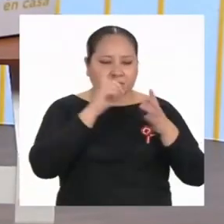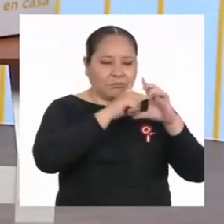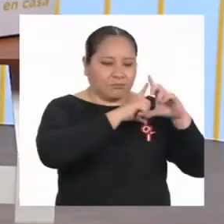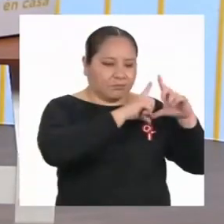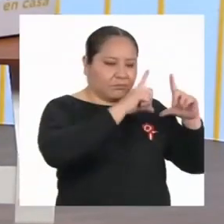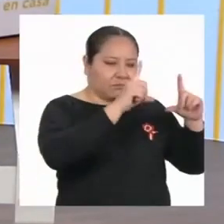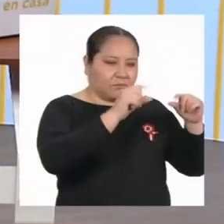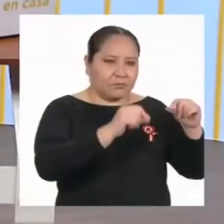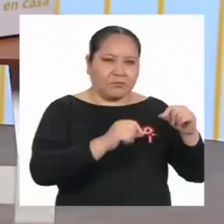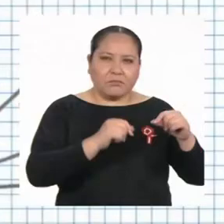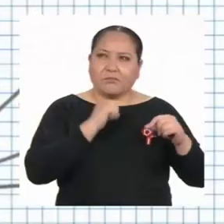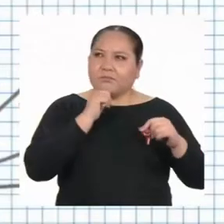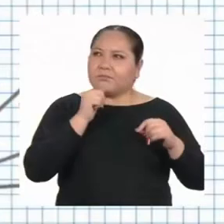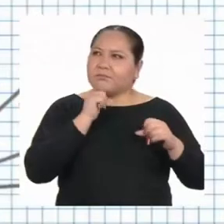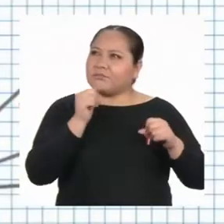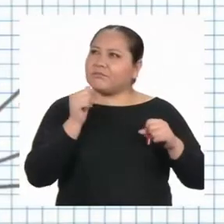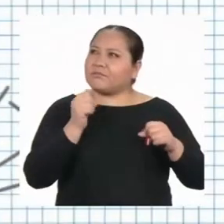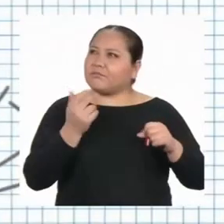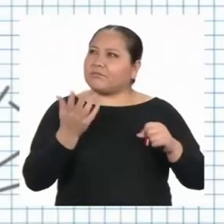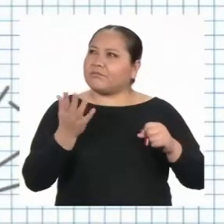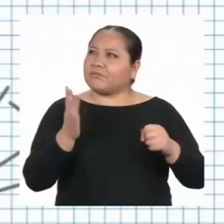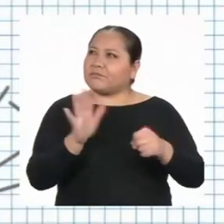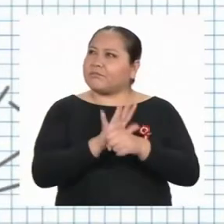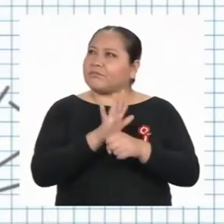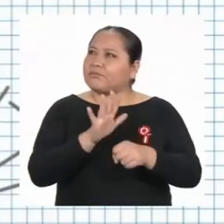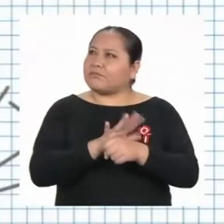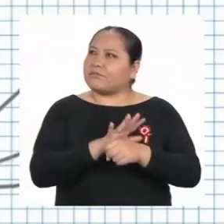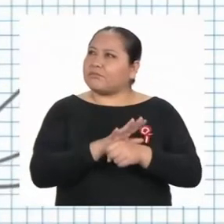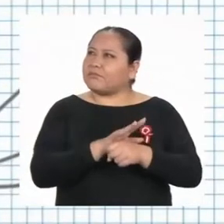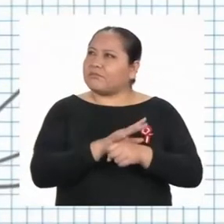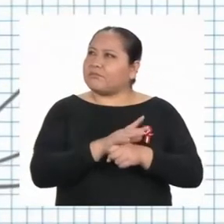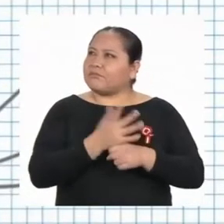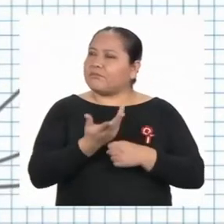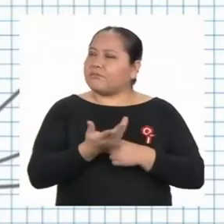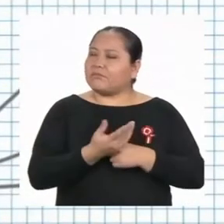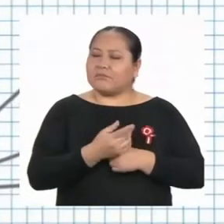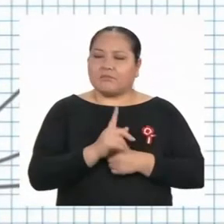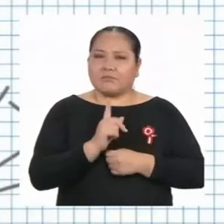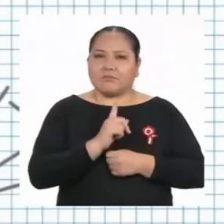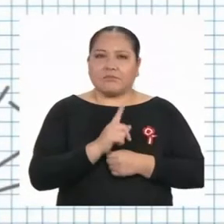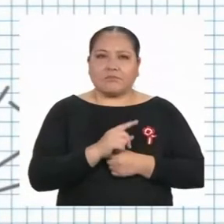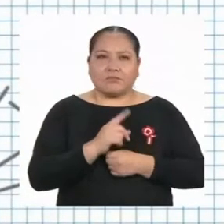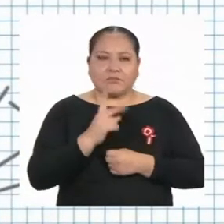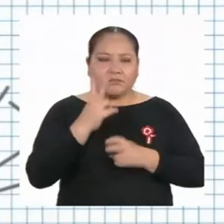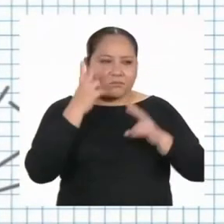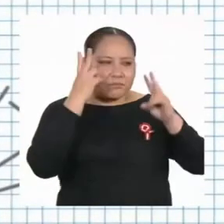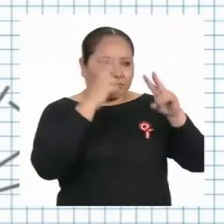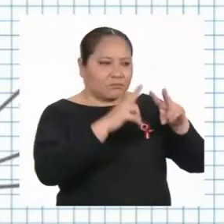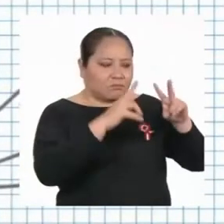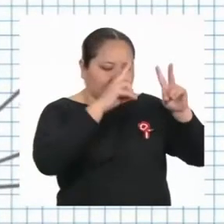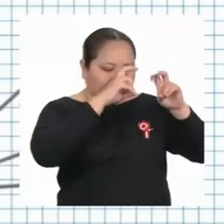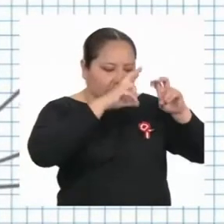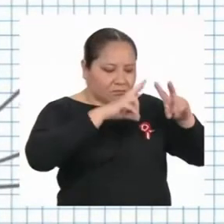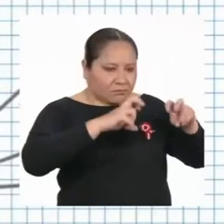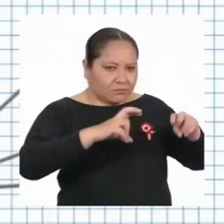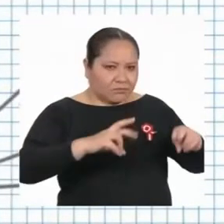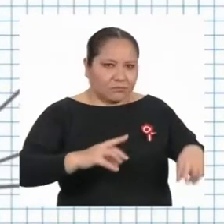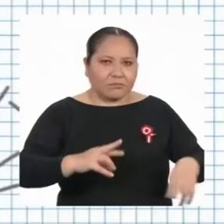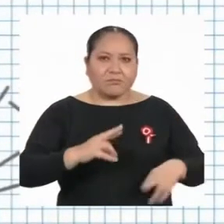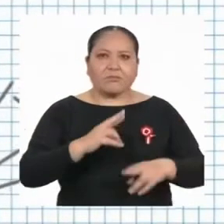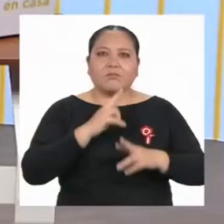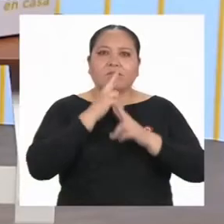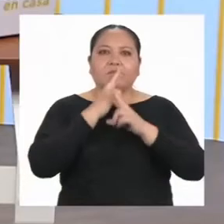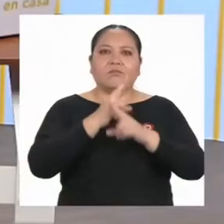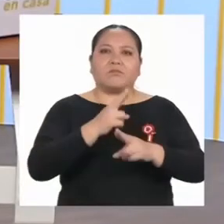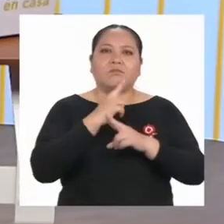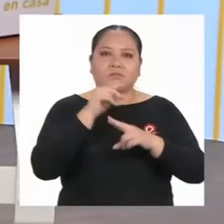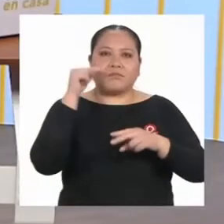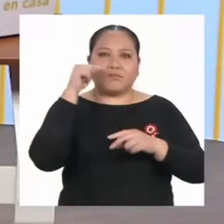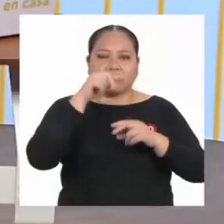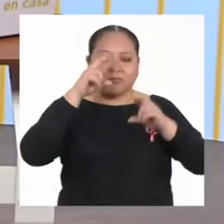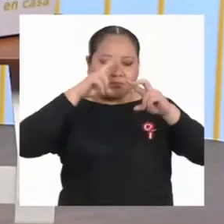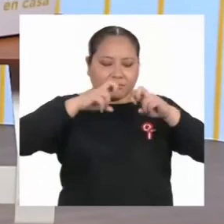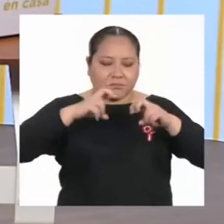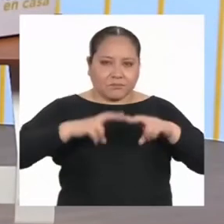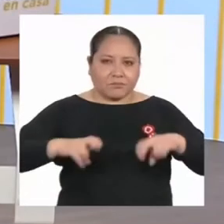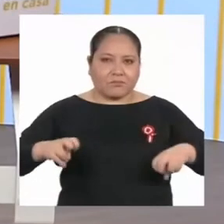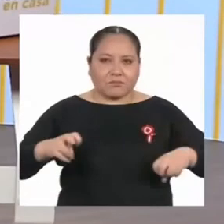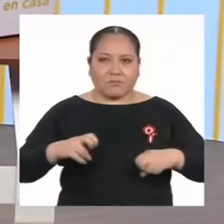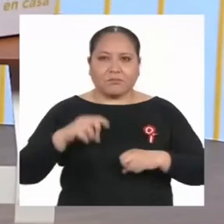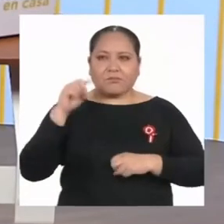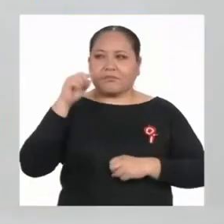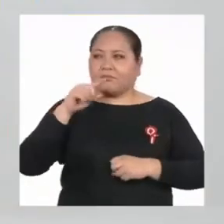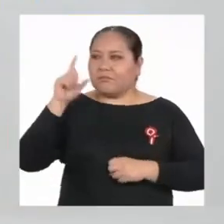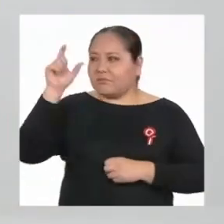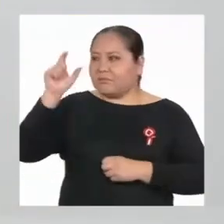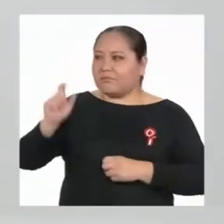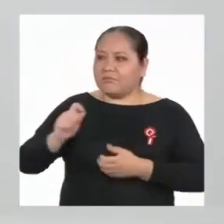está incompleto porque directamente se ha empezado a analizar los resultados de la investigación que ha realizado la